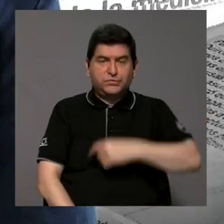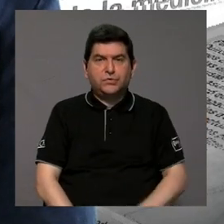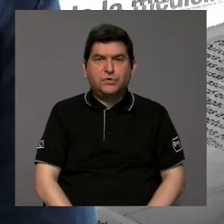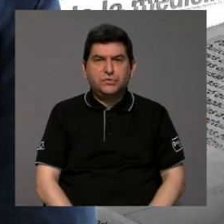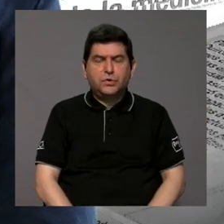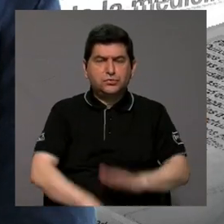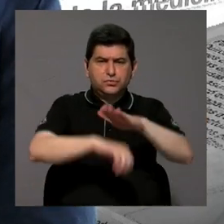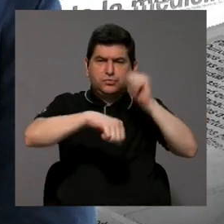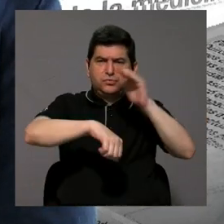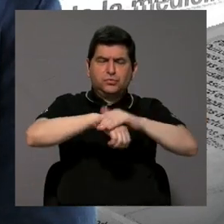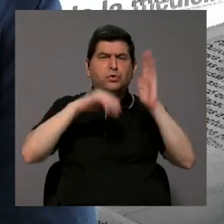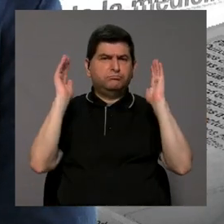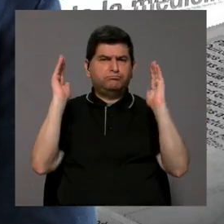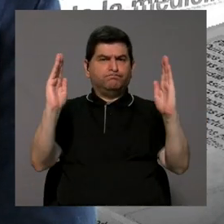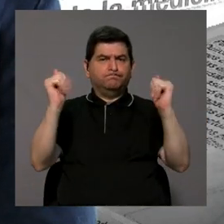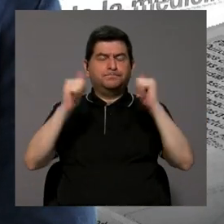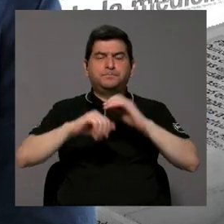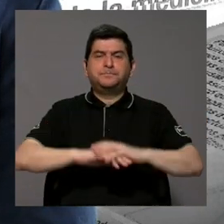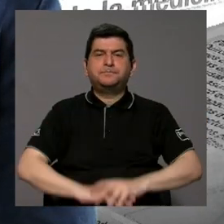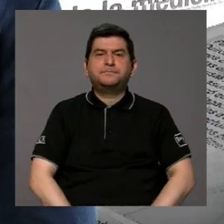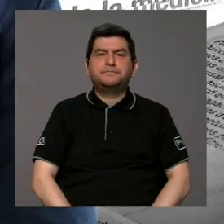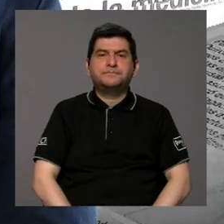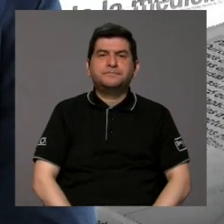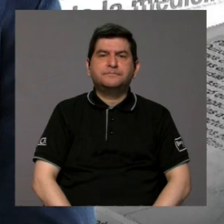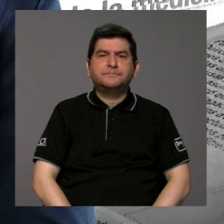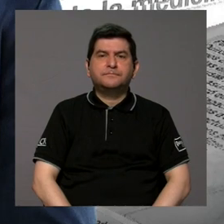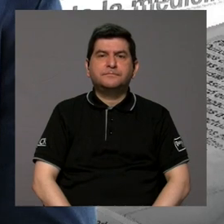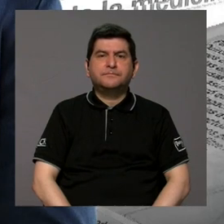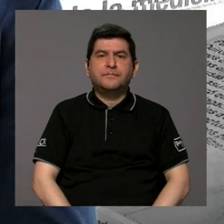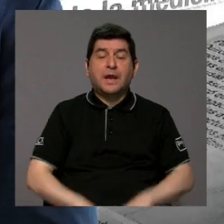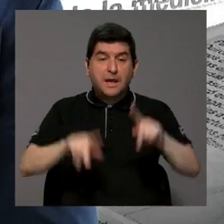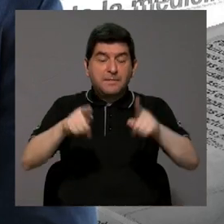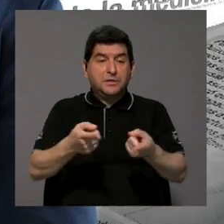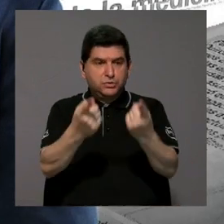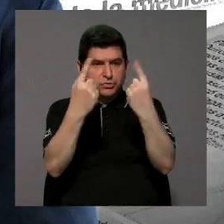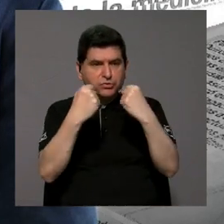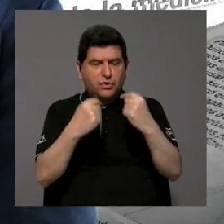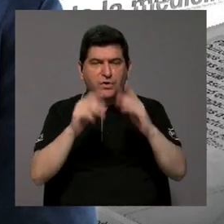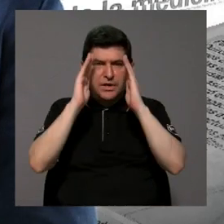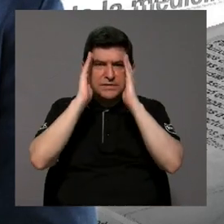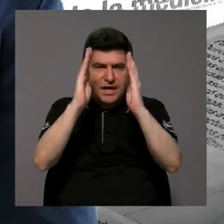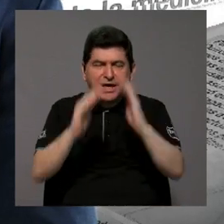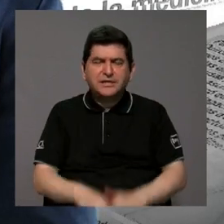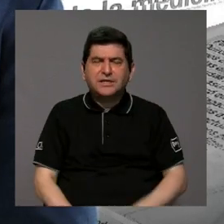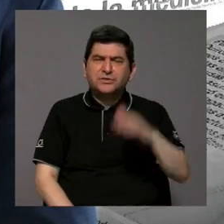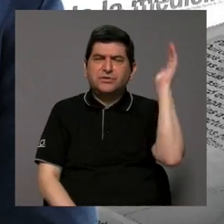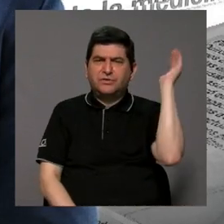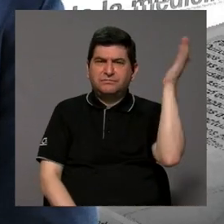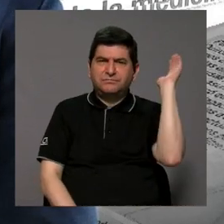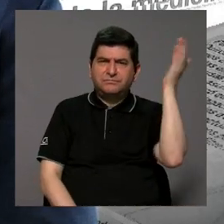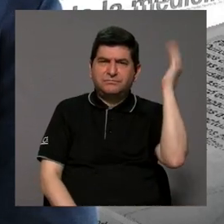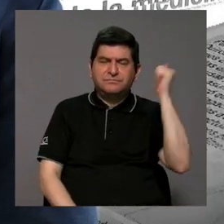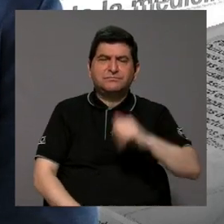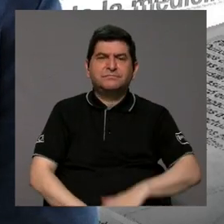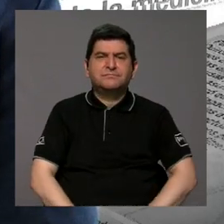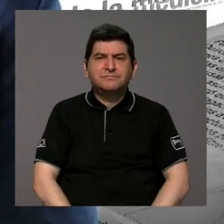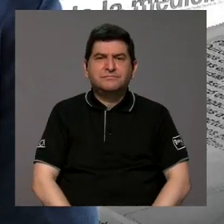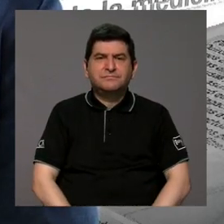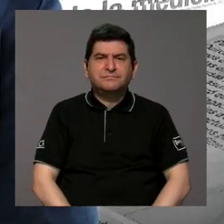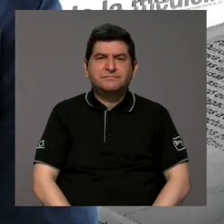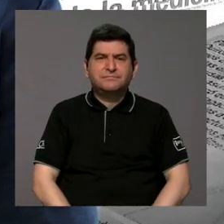una convocatoria grande ver de espectadores que llegaron a escuchar las charlas que ofrecimos